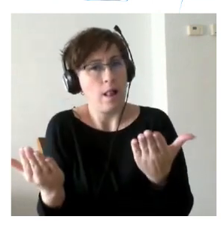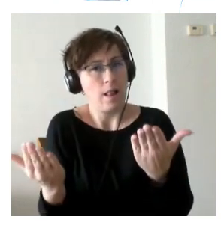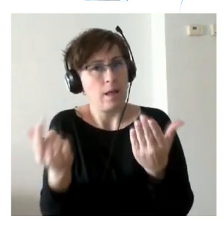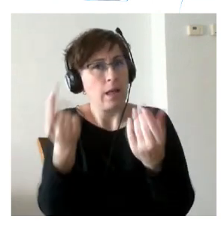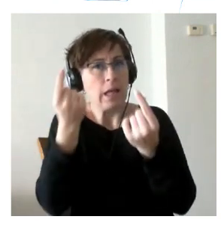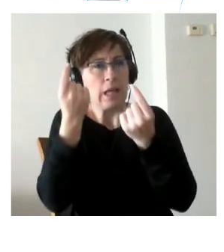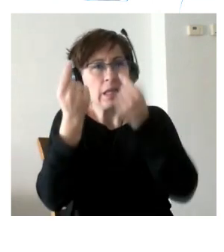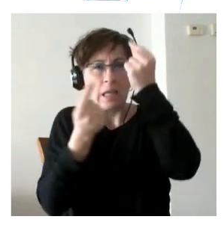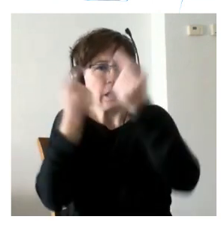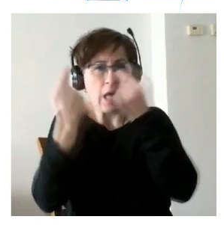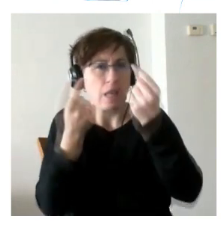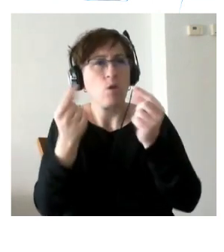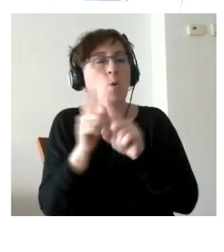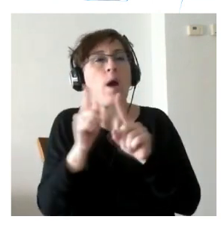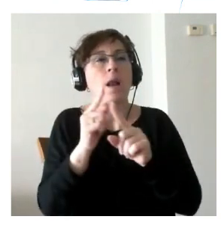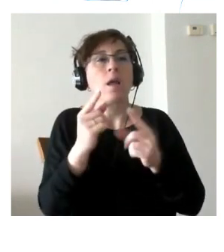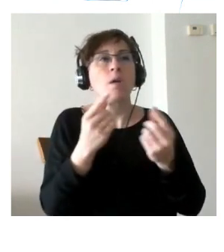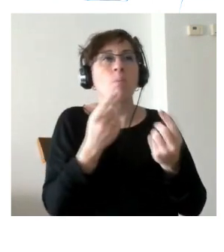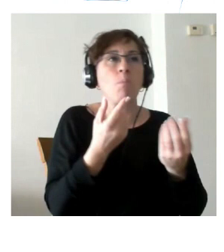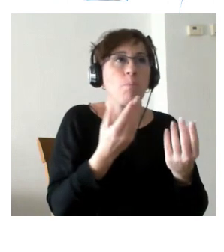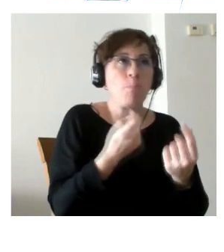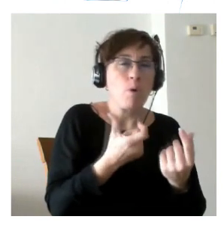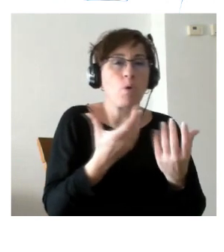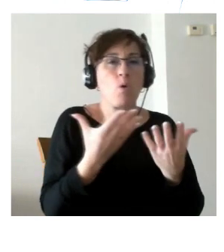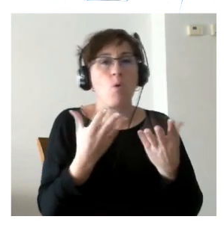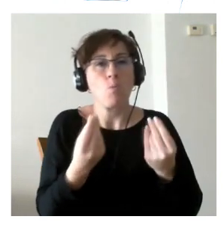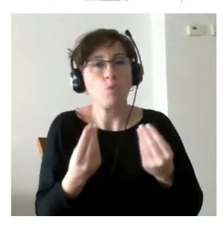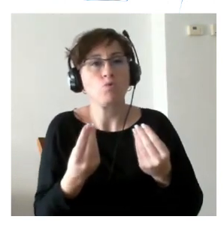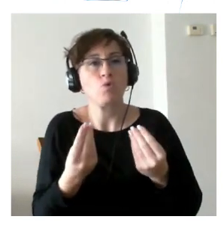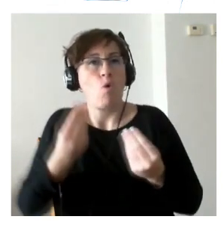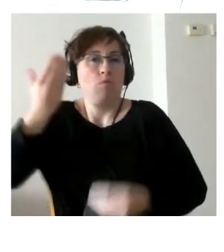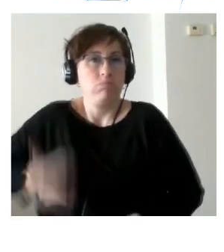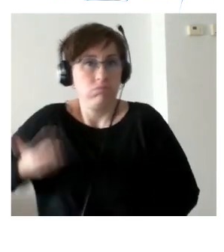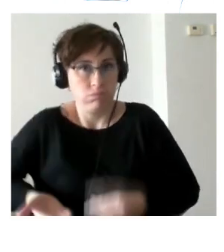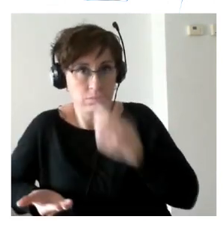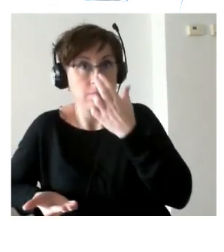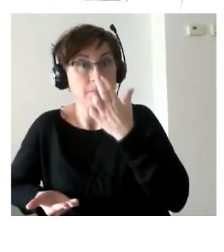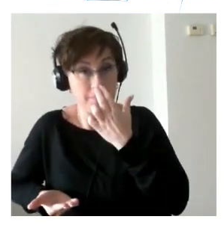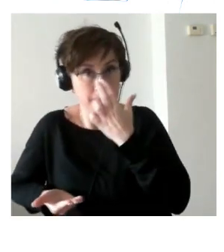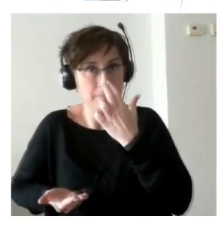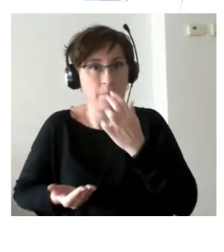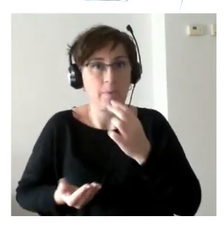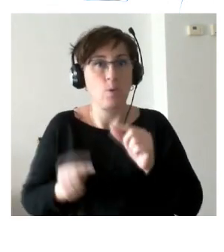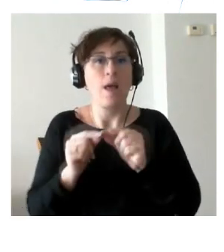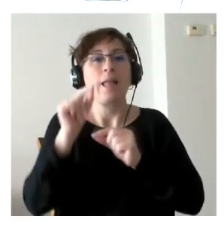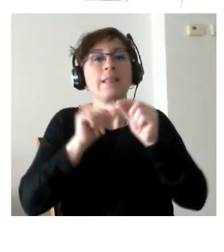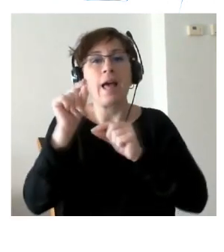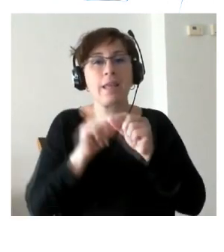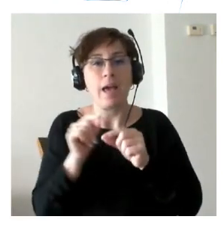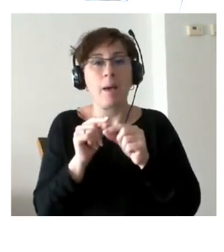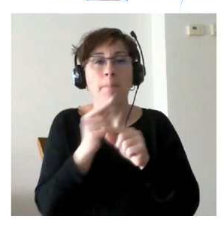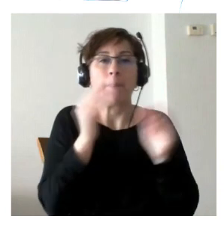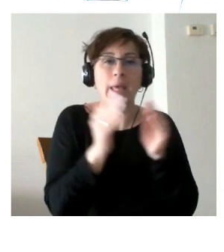talla pequeña talla mediana talla grande talla grande sería mucha necesidad de apoyo intensidad talla mediana